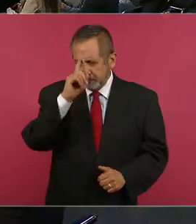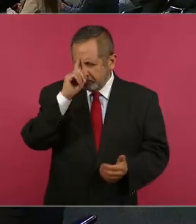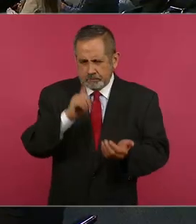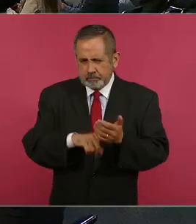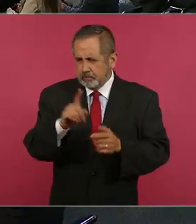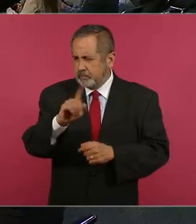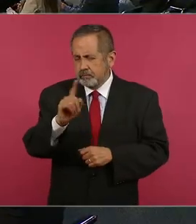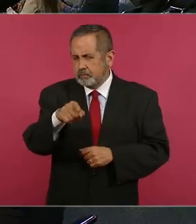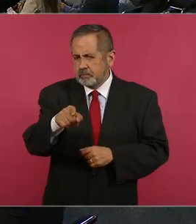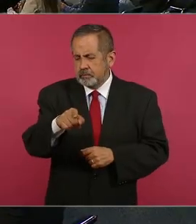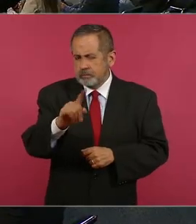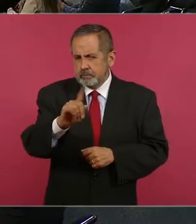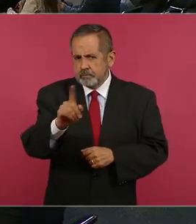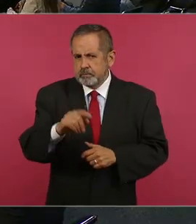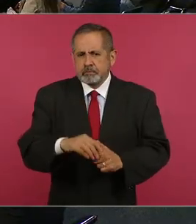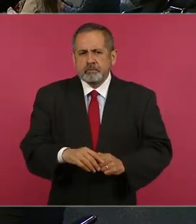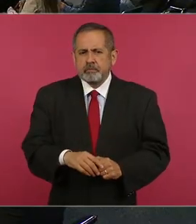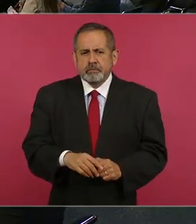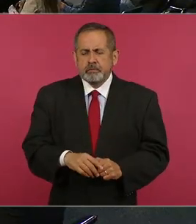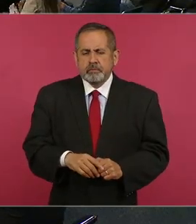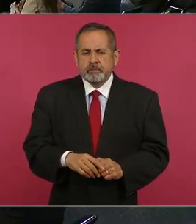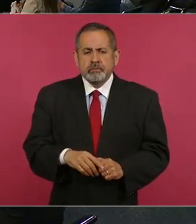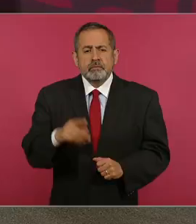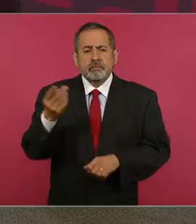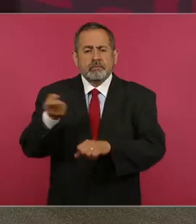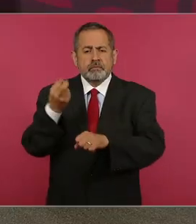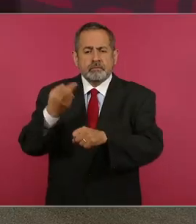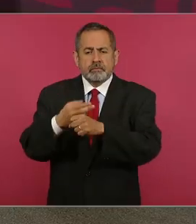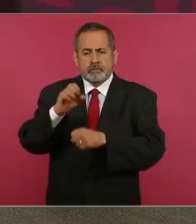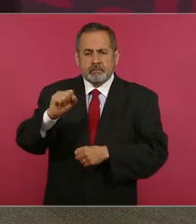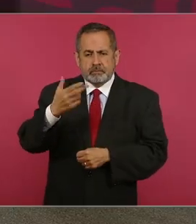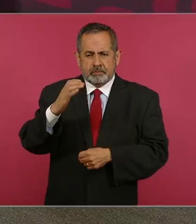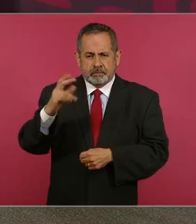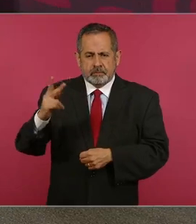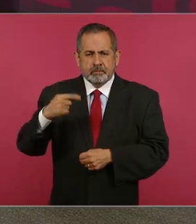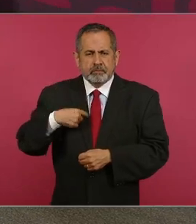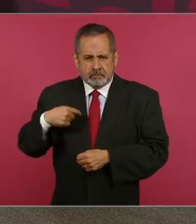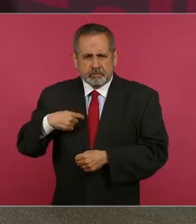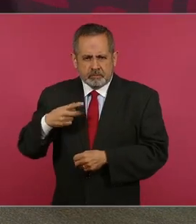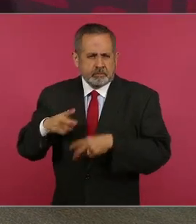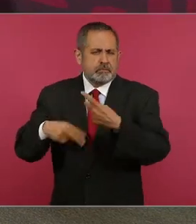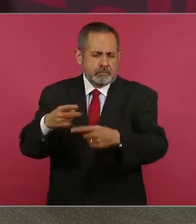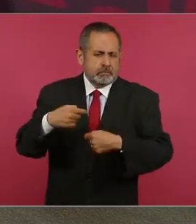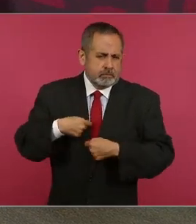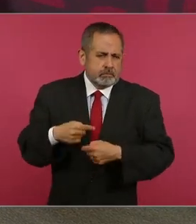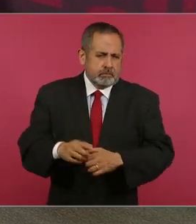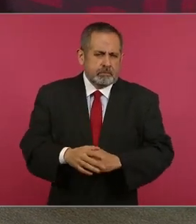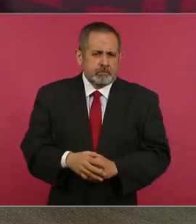que va a estar sí y el secretario de Hacienda nuestro, o sea,